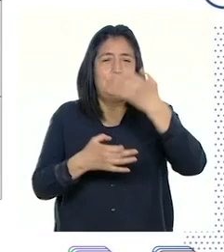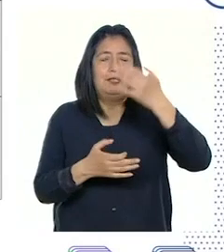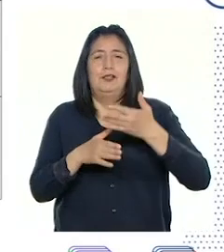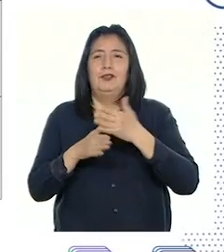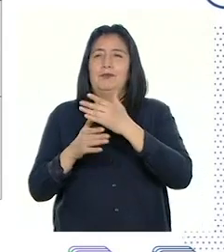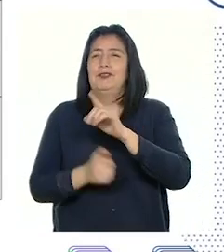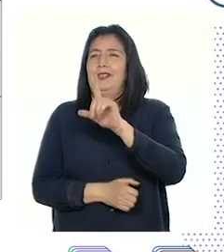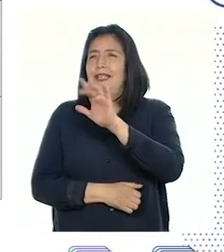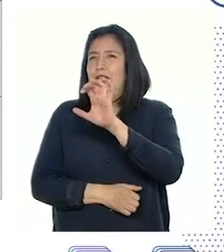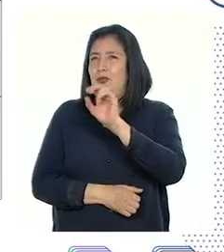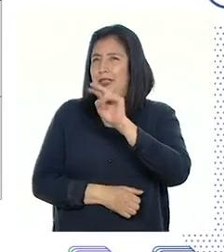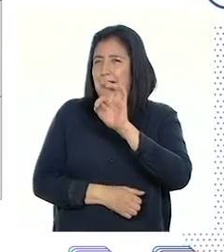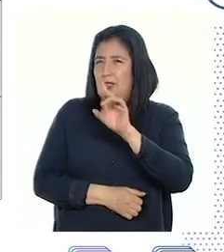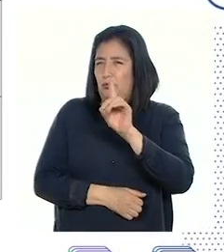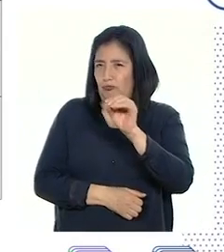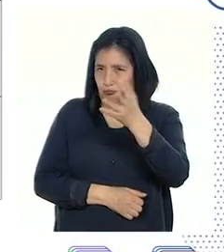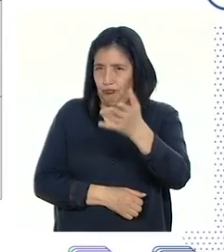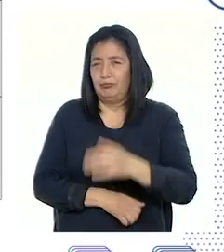nos compartió Leonardo.